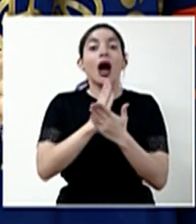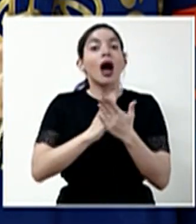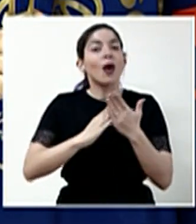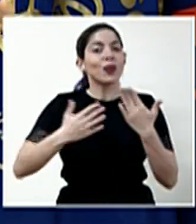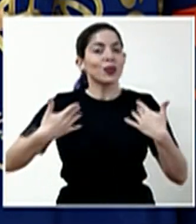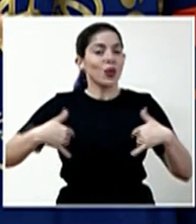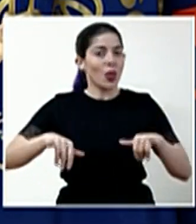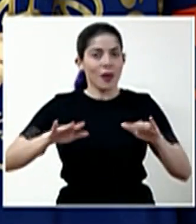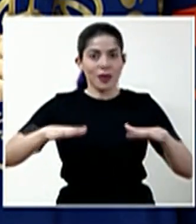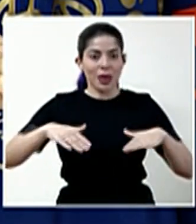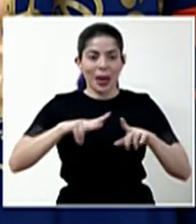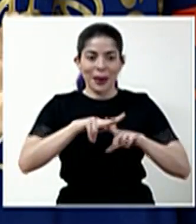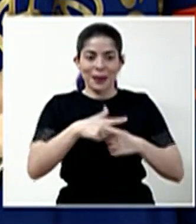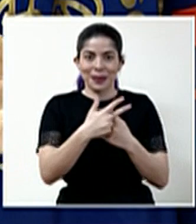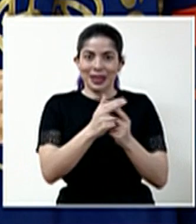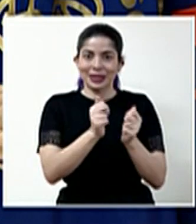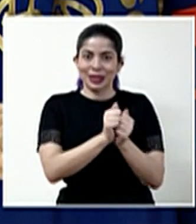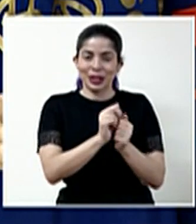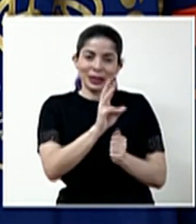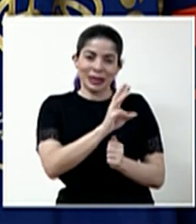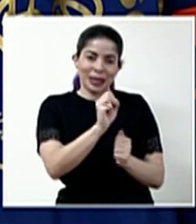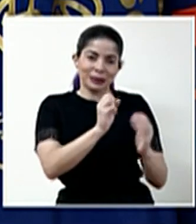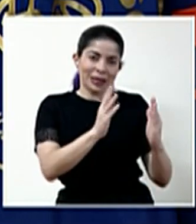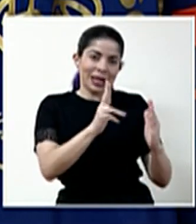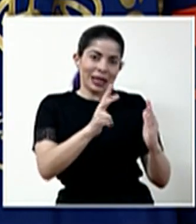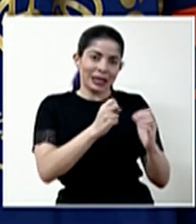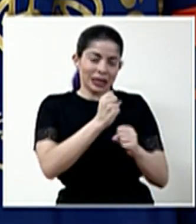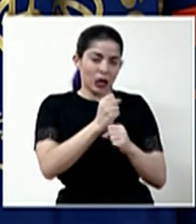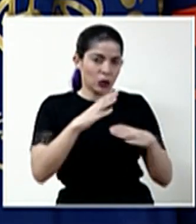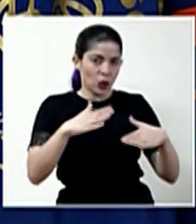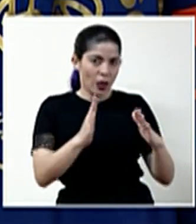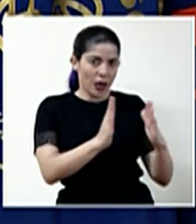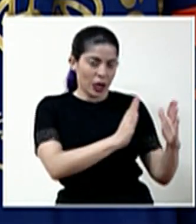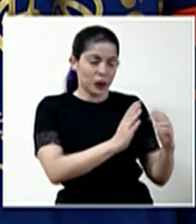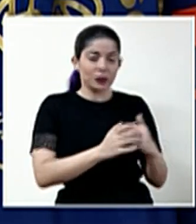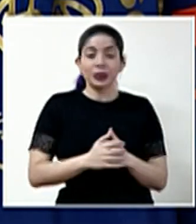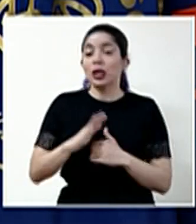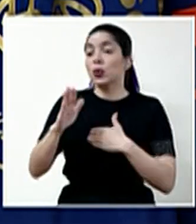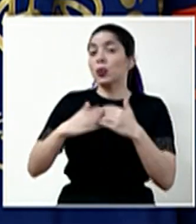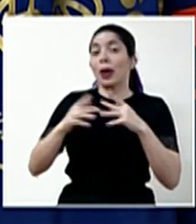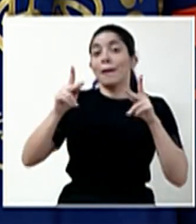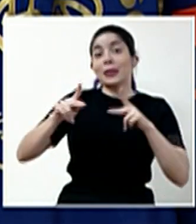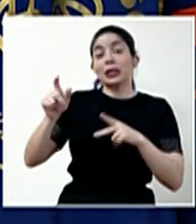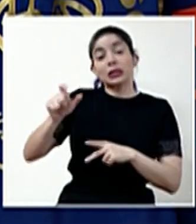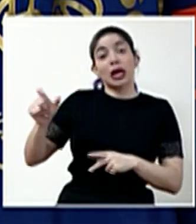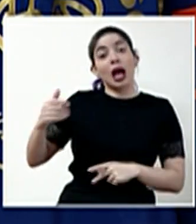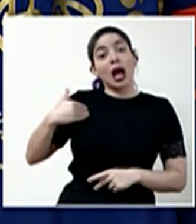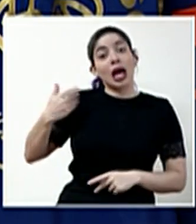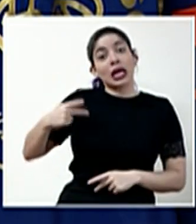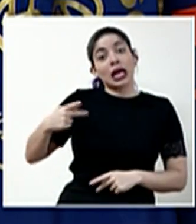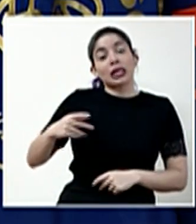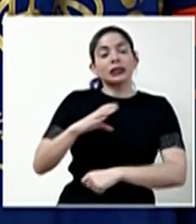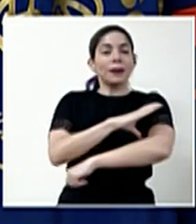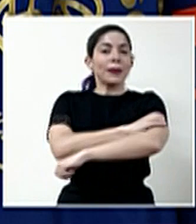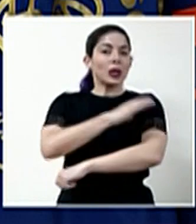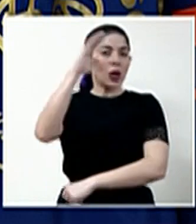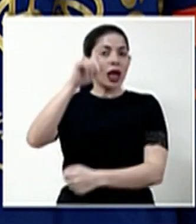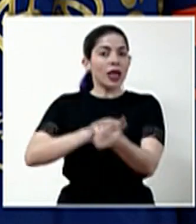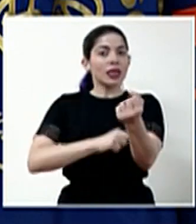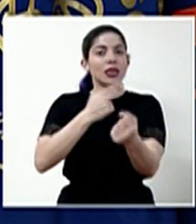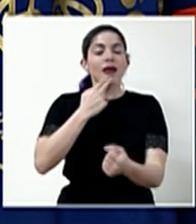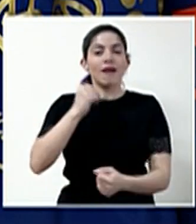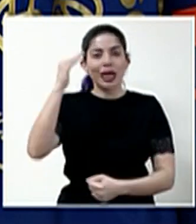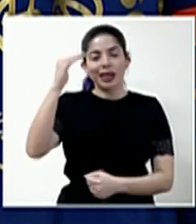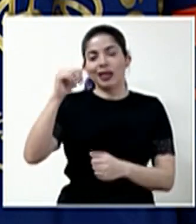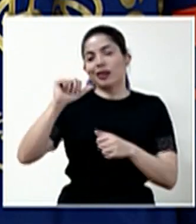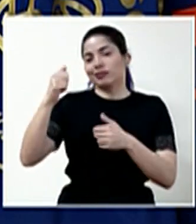iniciado la campaña de los seis meses a los tres años, y todas las personas que tienen factores de riesgo como hipertensión, diabetes y